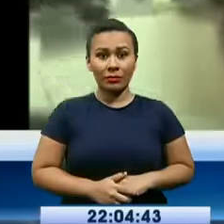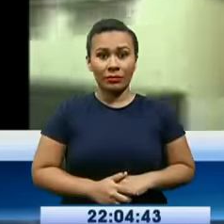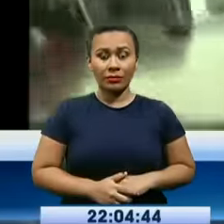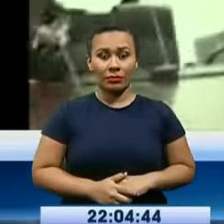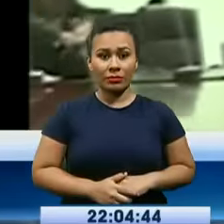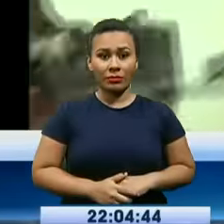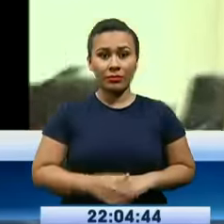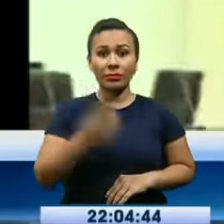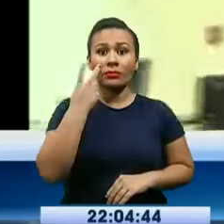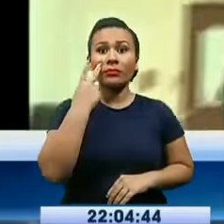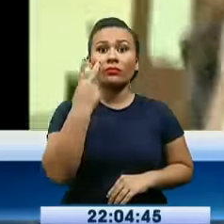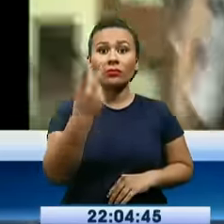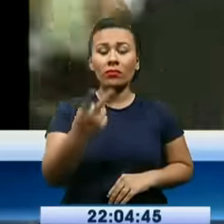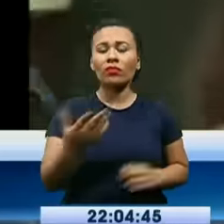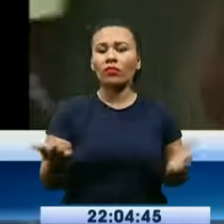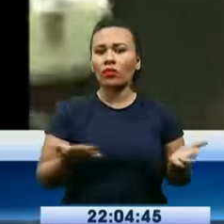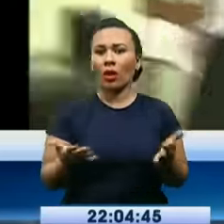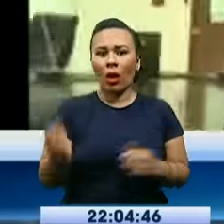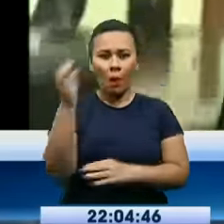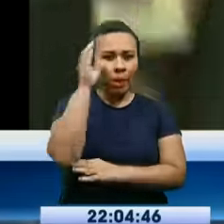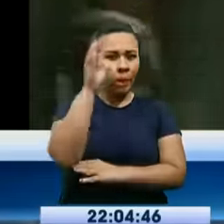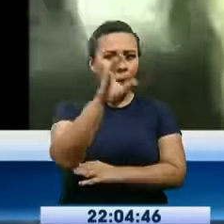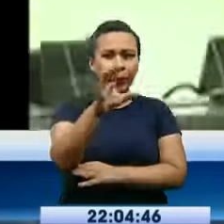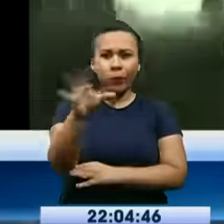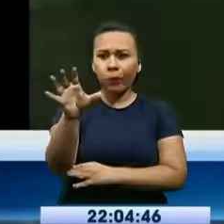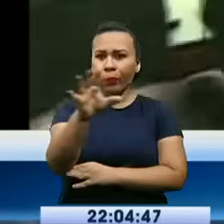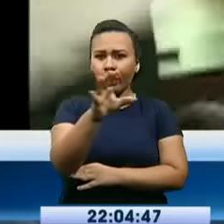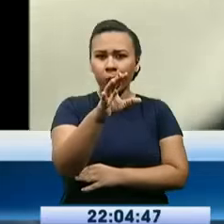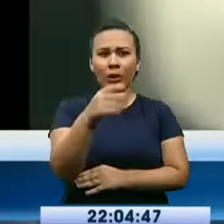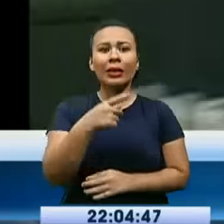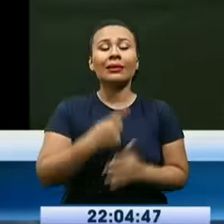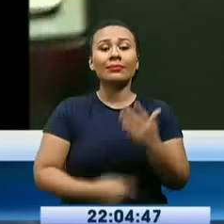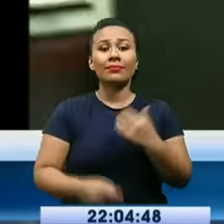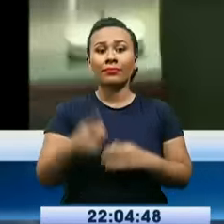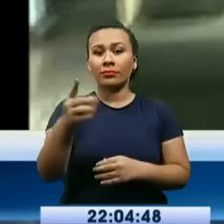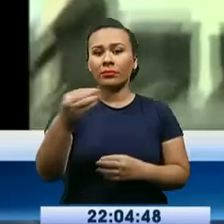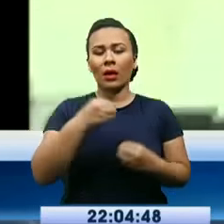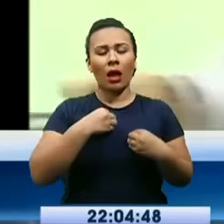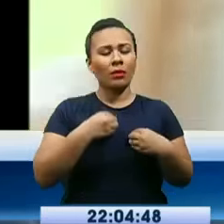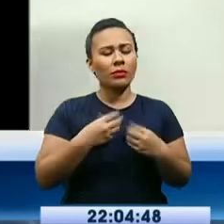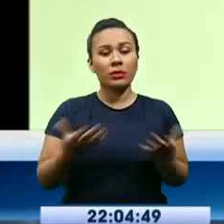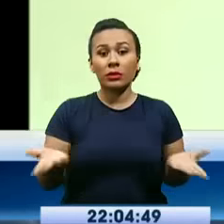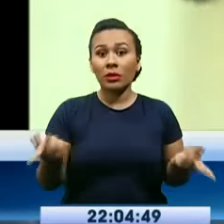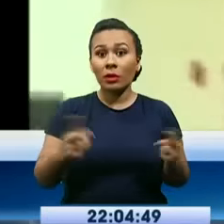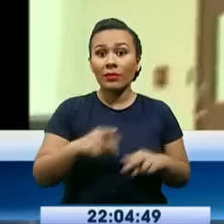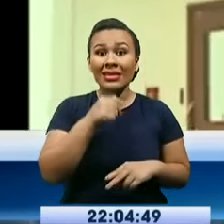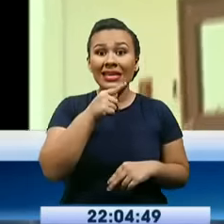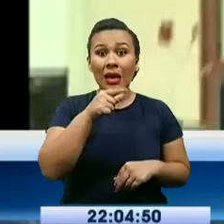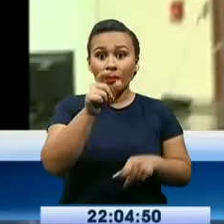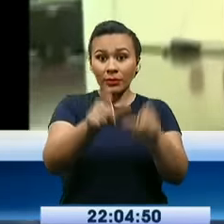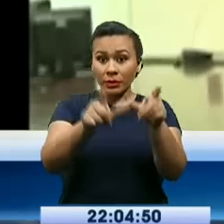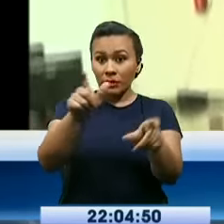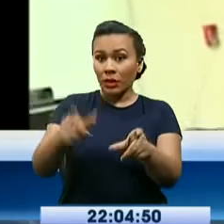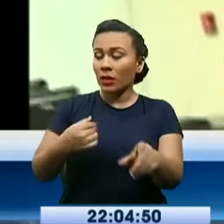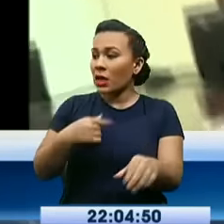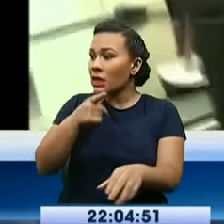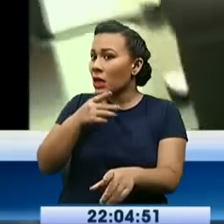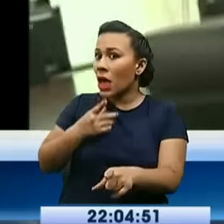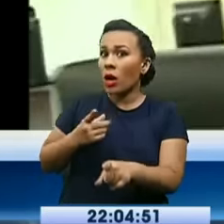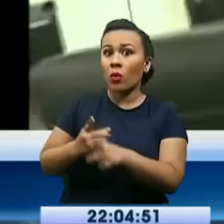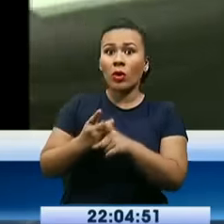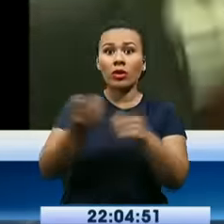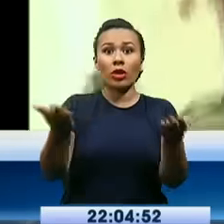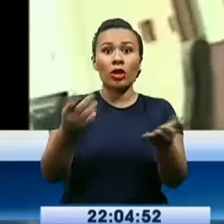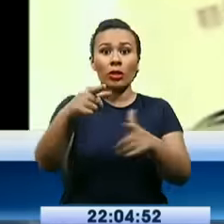Estas imágenes captadas por nuestras cámaras cerca de las 11 con 46 minutos muestran como quienes se encontraban en la sala de